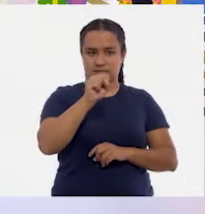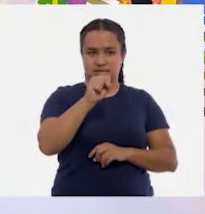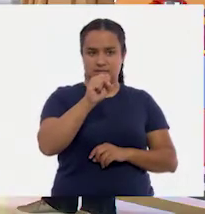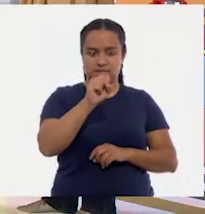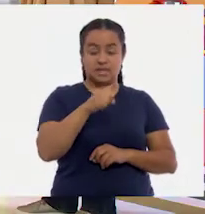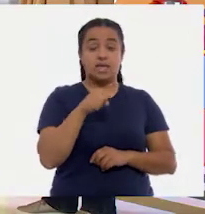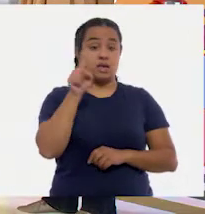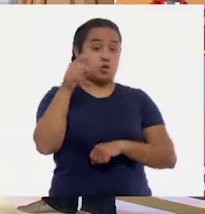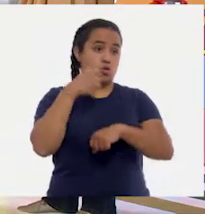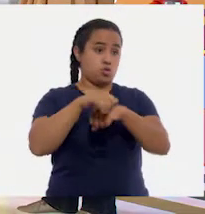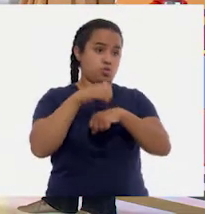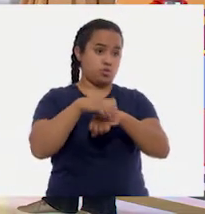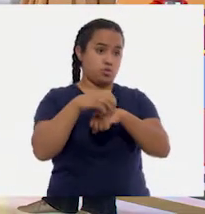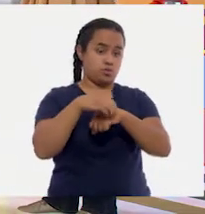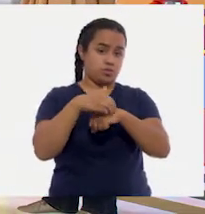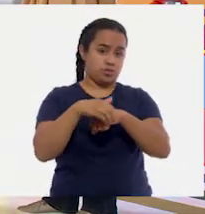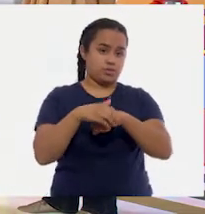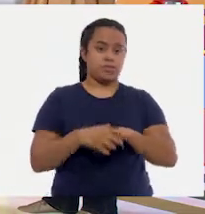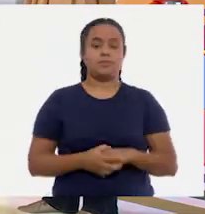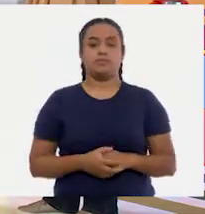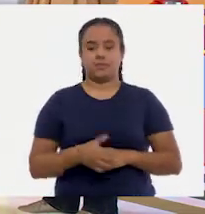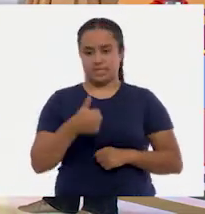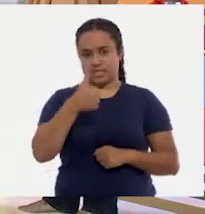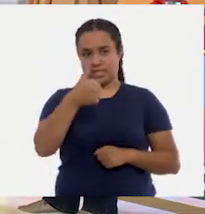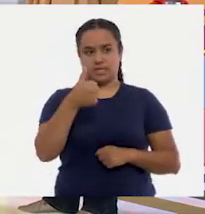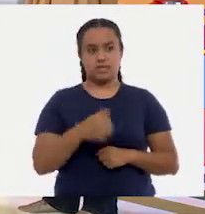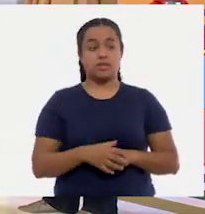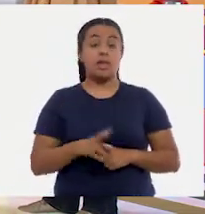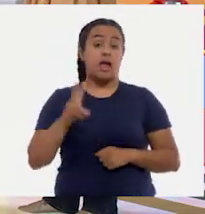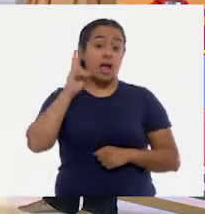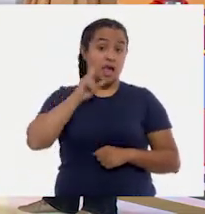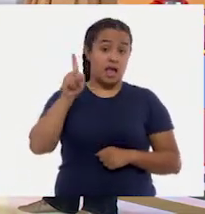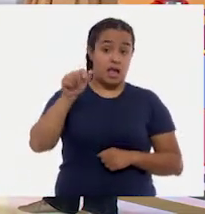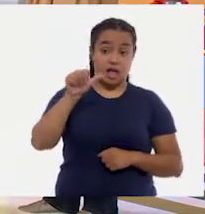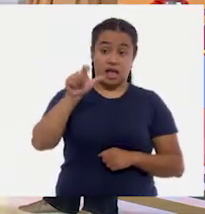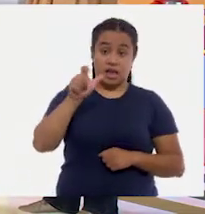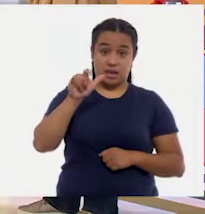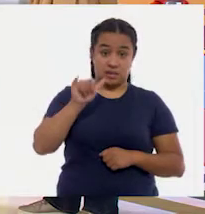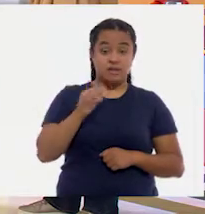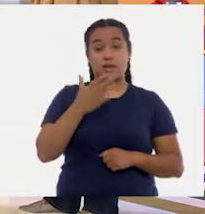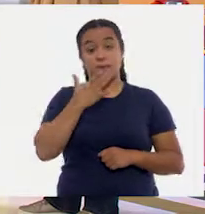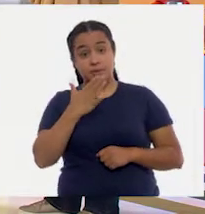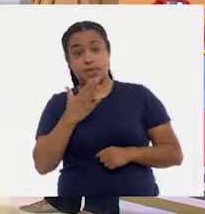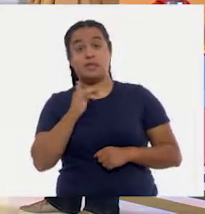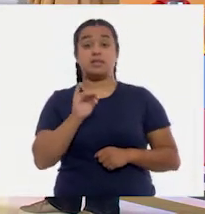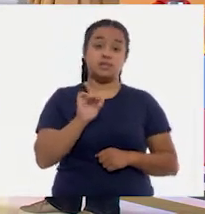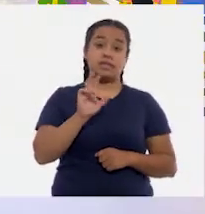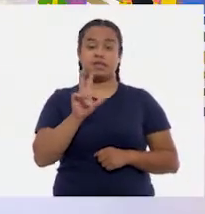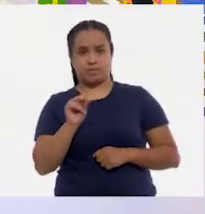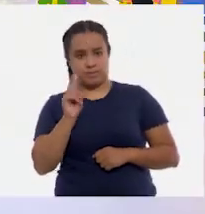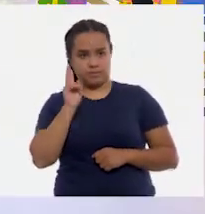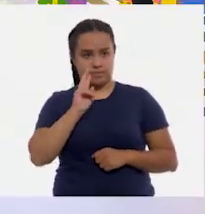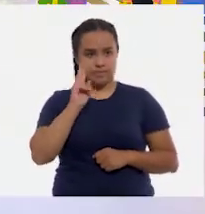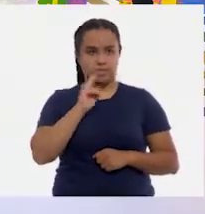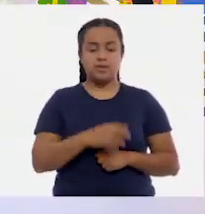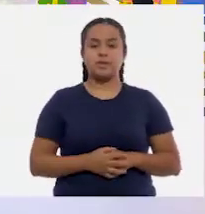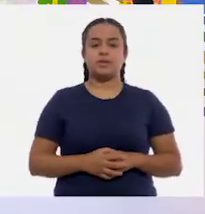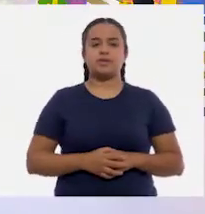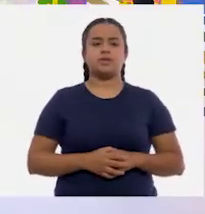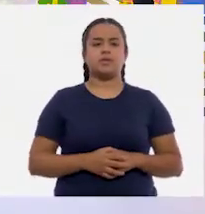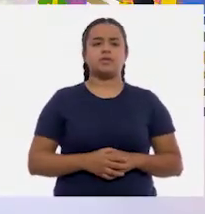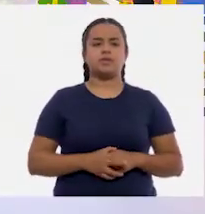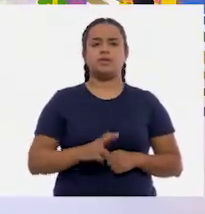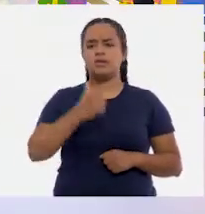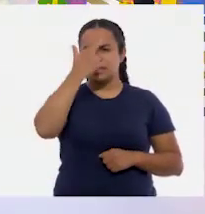Aquí tengo el número. Y vamos a borrar. Vamos a ver si lo que hizo Ale está correctamente. ¿Qué quedamos que